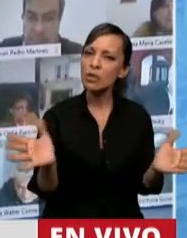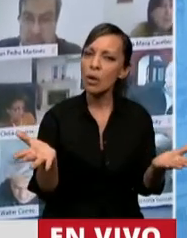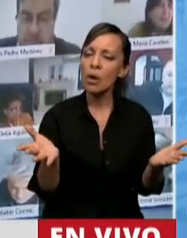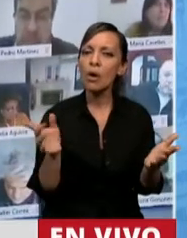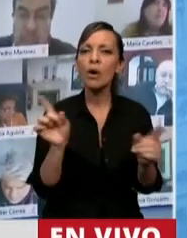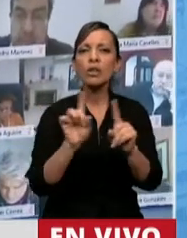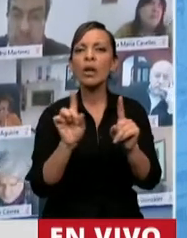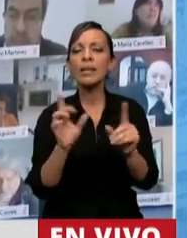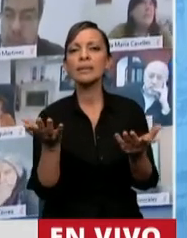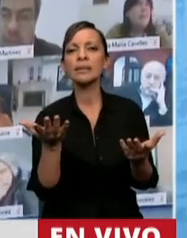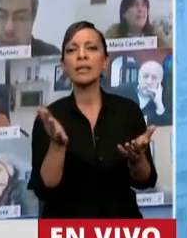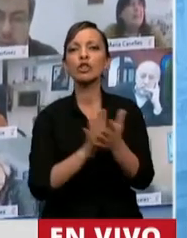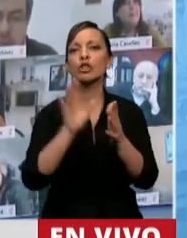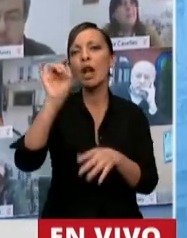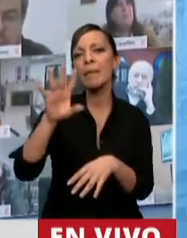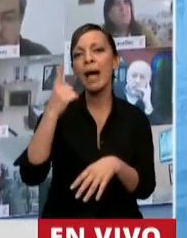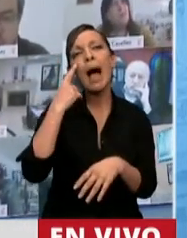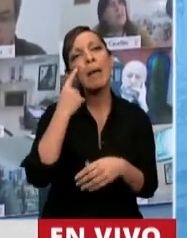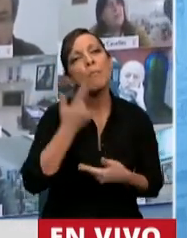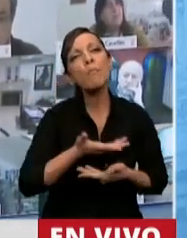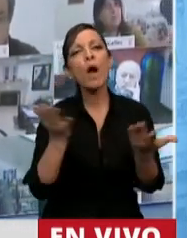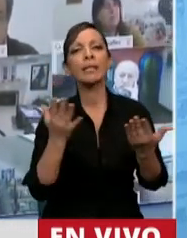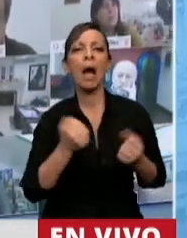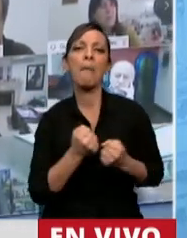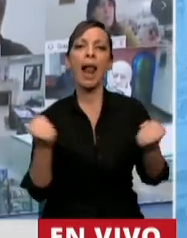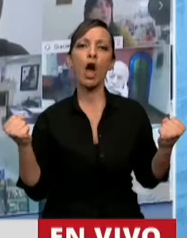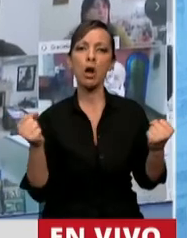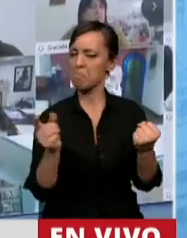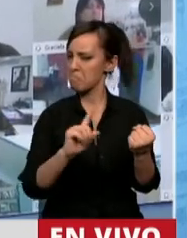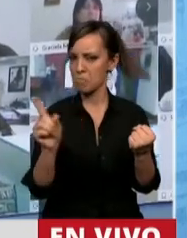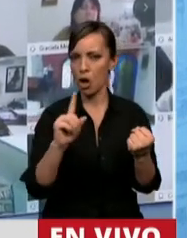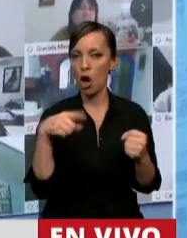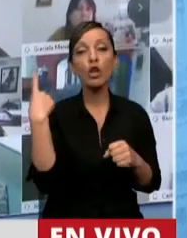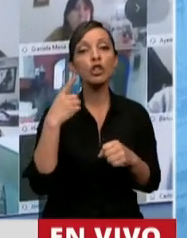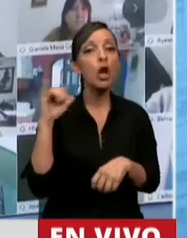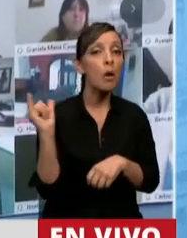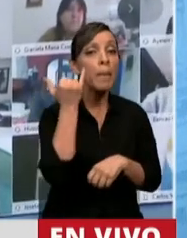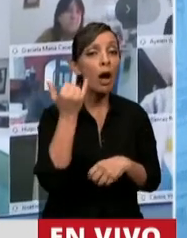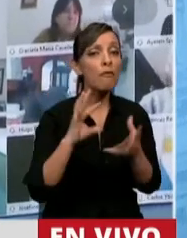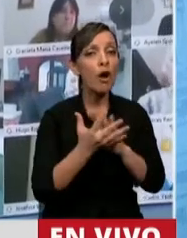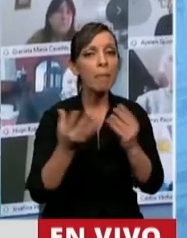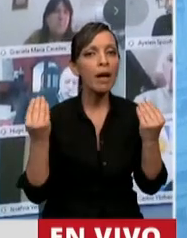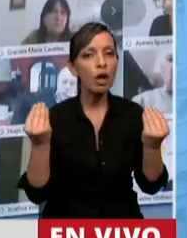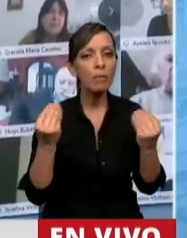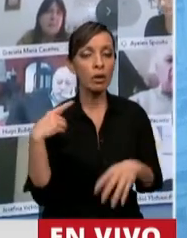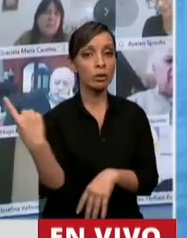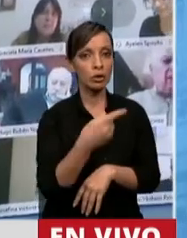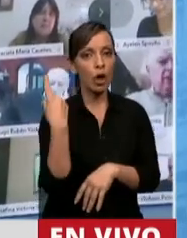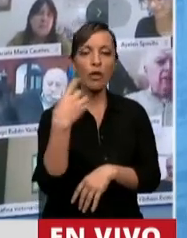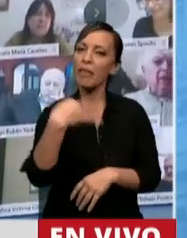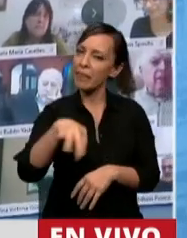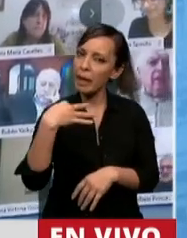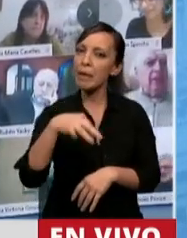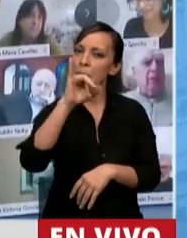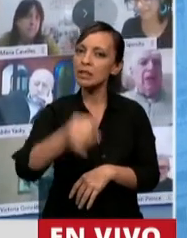presidente, de gestos de valentía ni nada por el estilo. La mejor valentía que tenemos que tener, perdón,